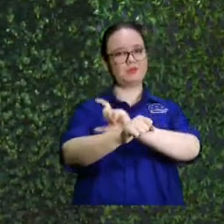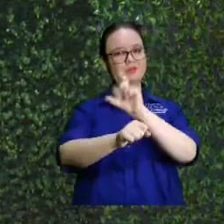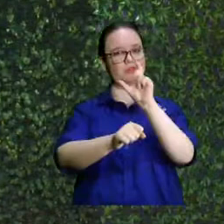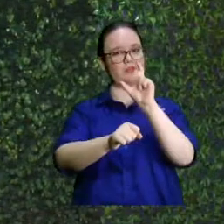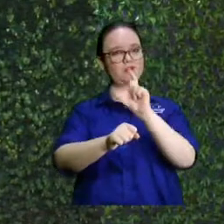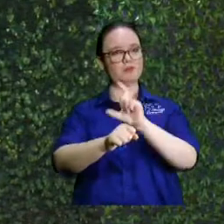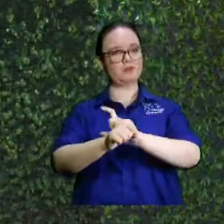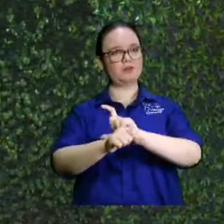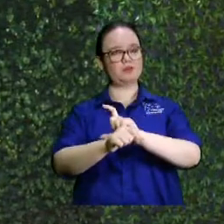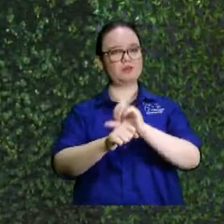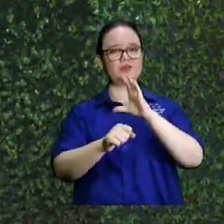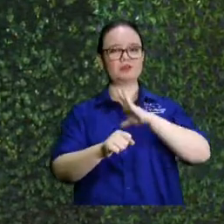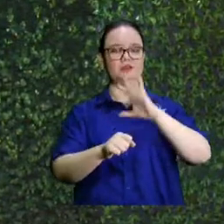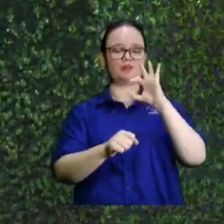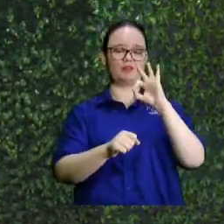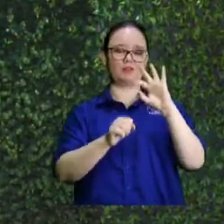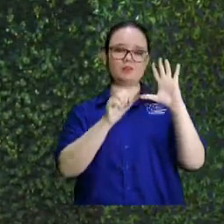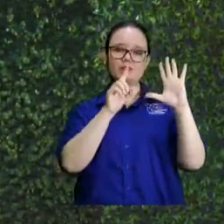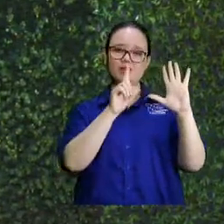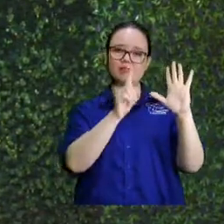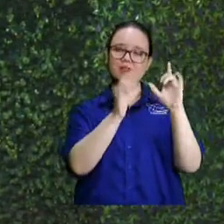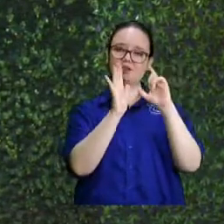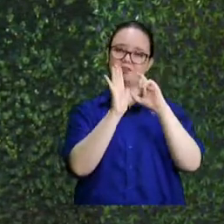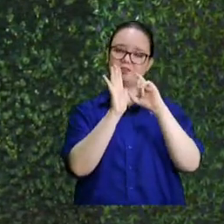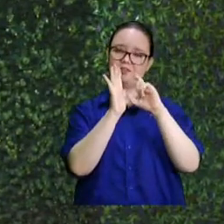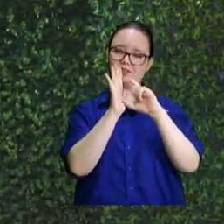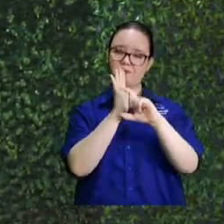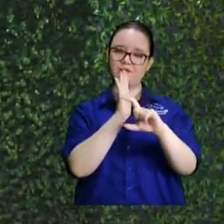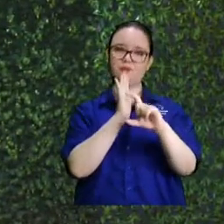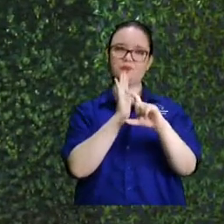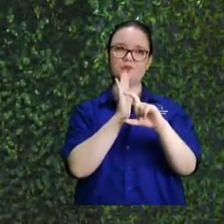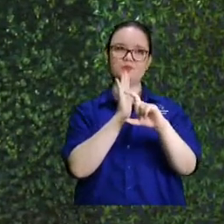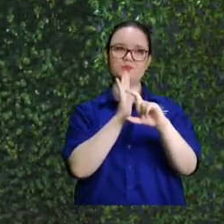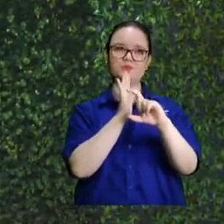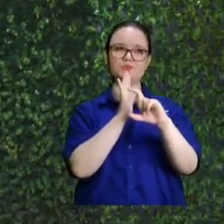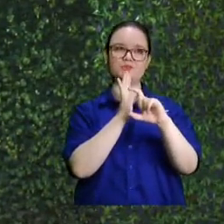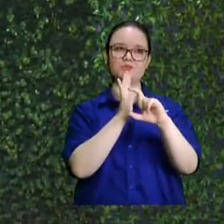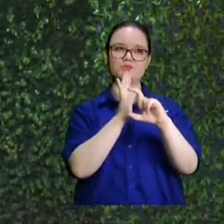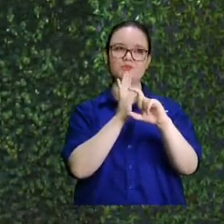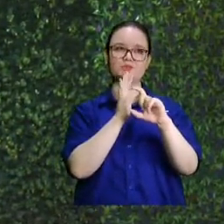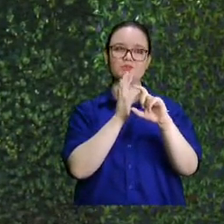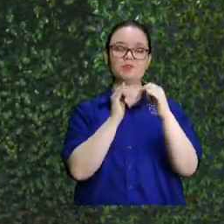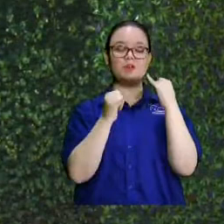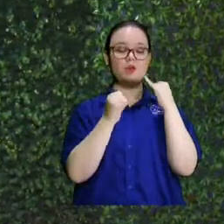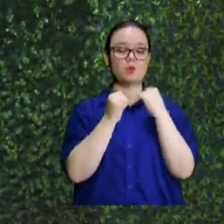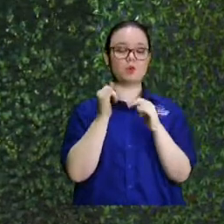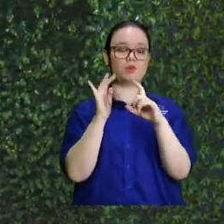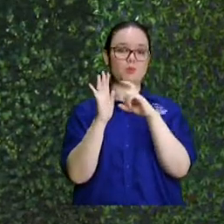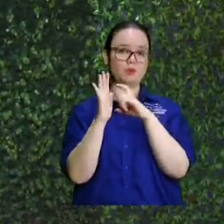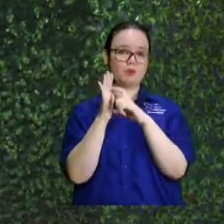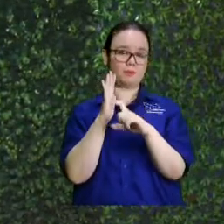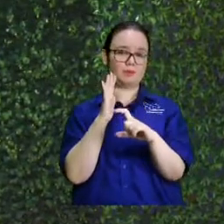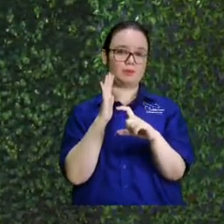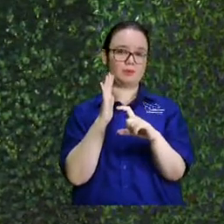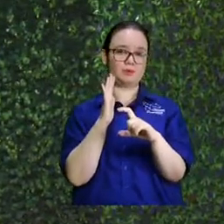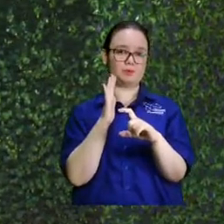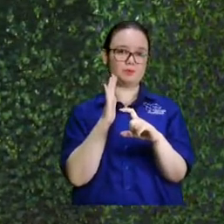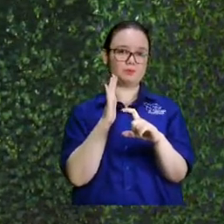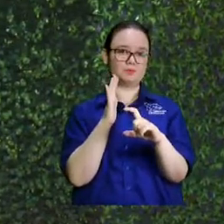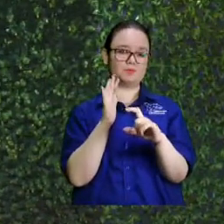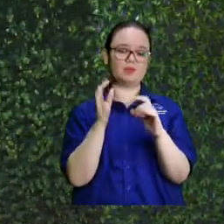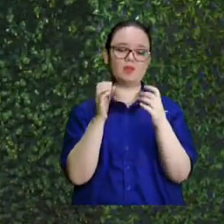Crónicas tiene 36 capítulos, el segundo libro. Y el último capítulo, lo que